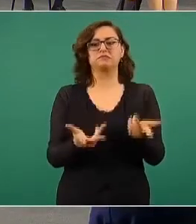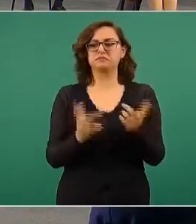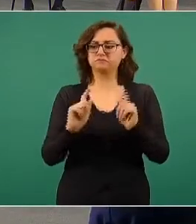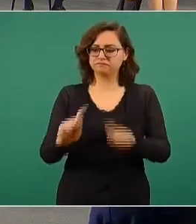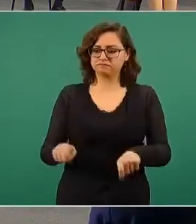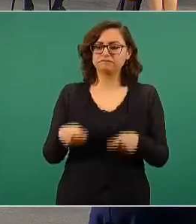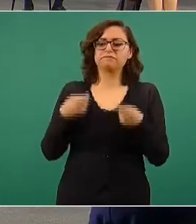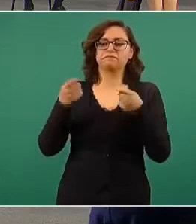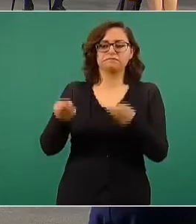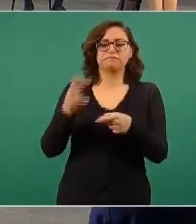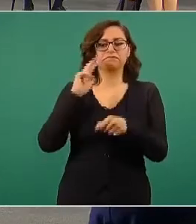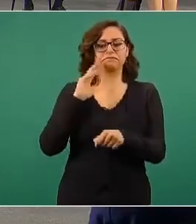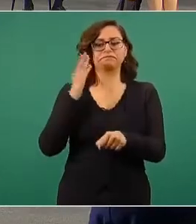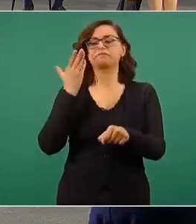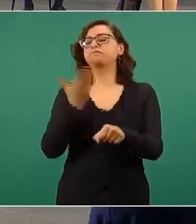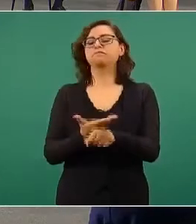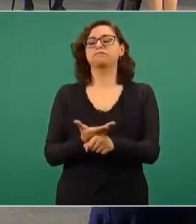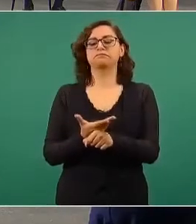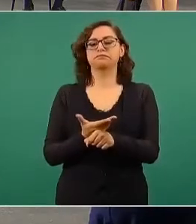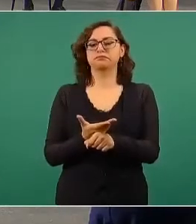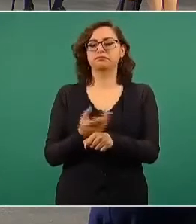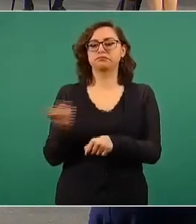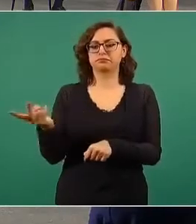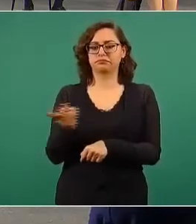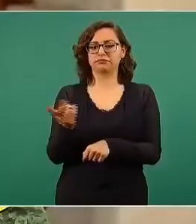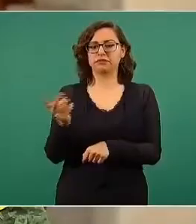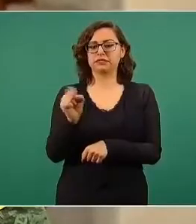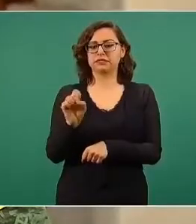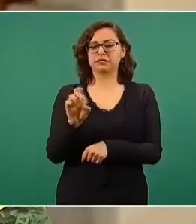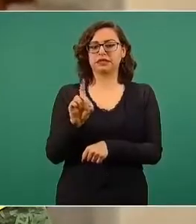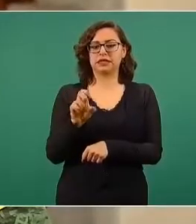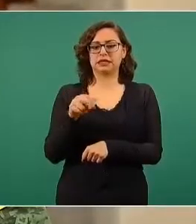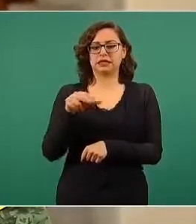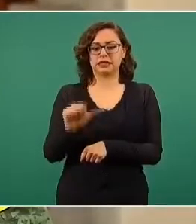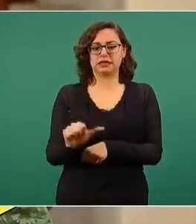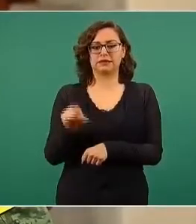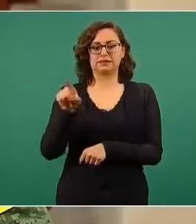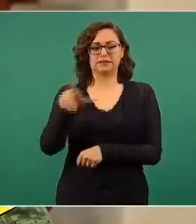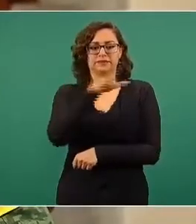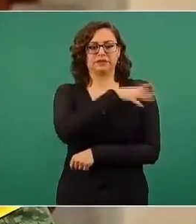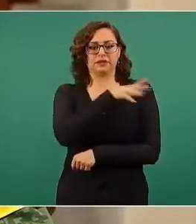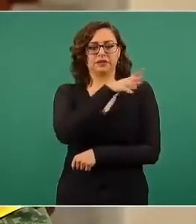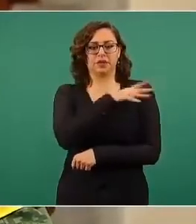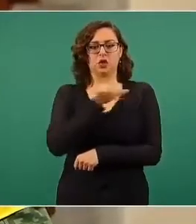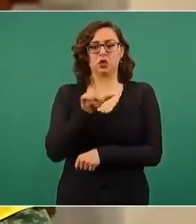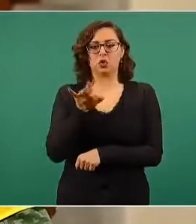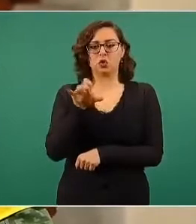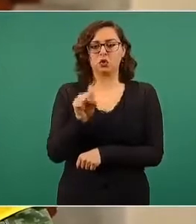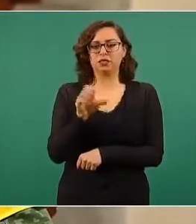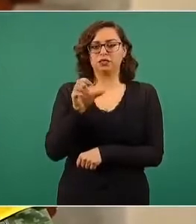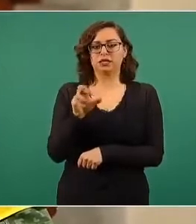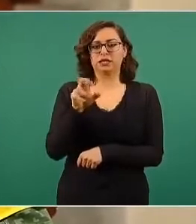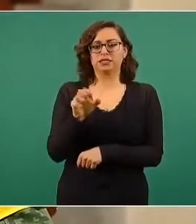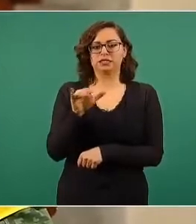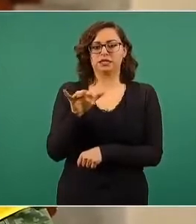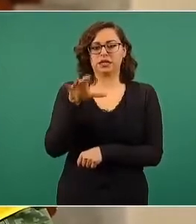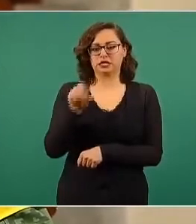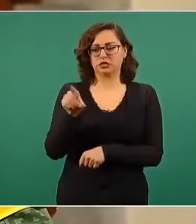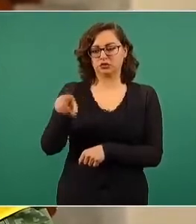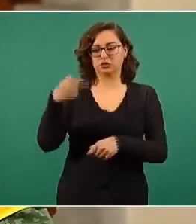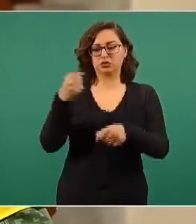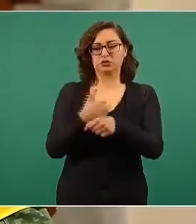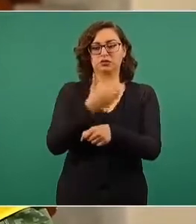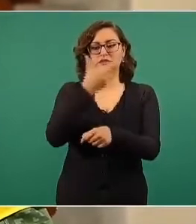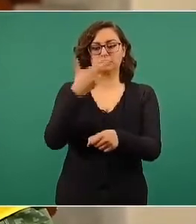cargo de la Secretaría de la Defensa, del general Luis Cresencio Sandoval, secretario